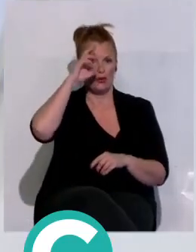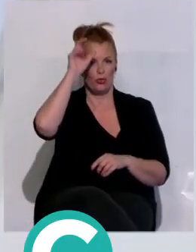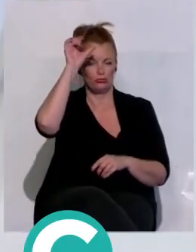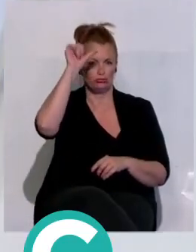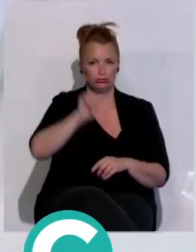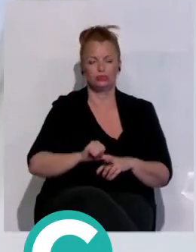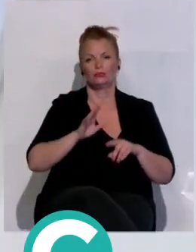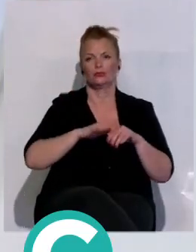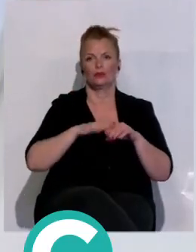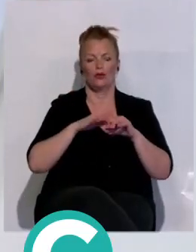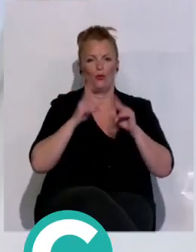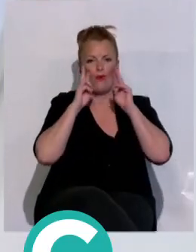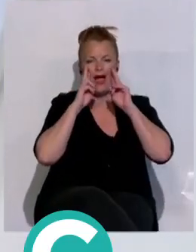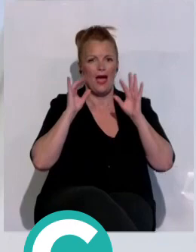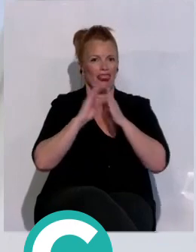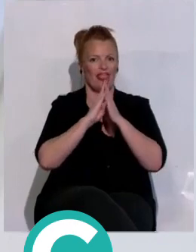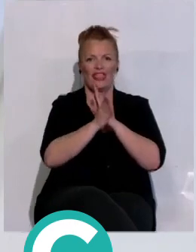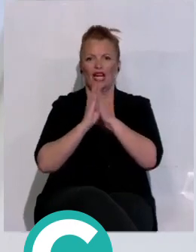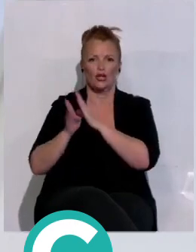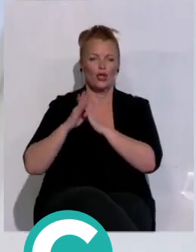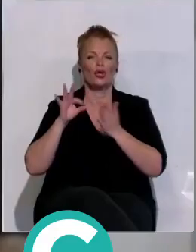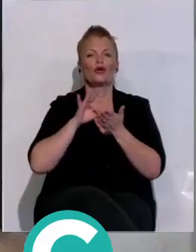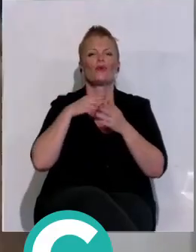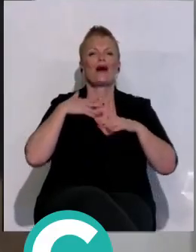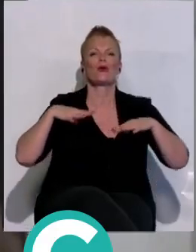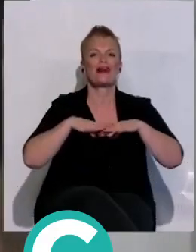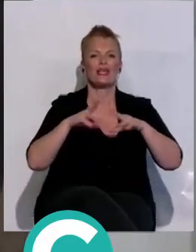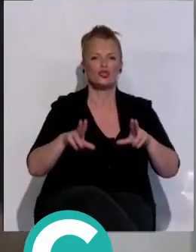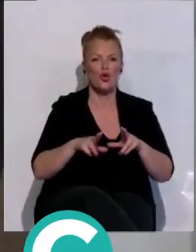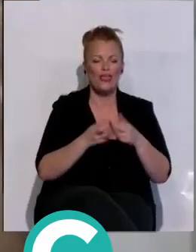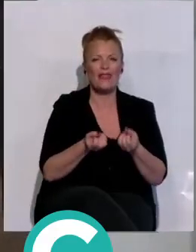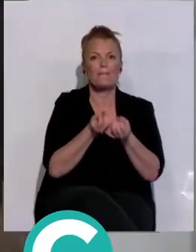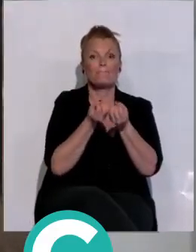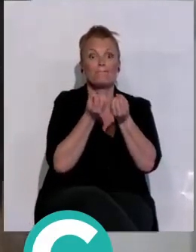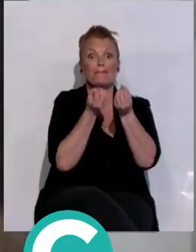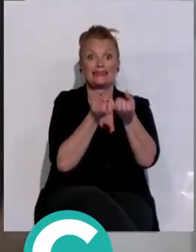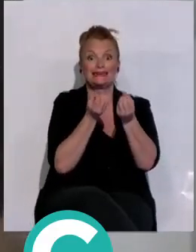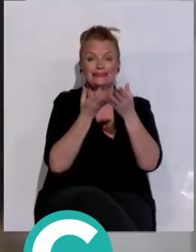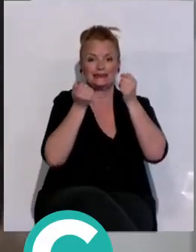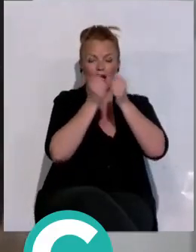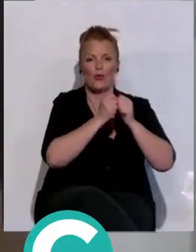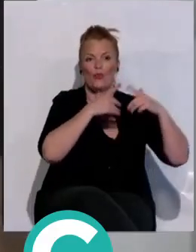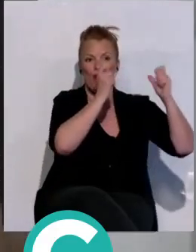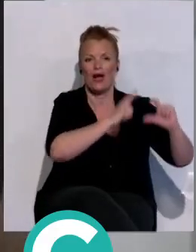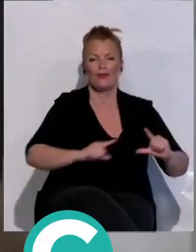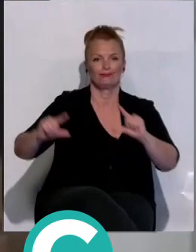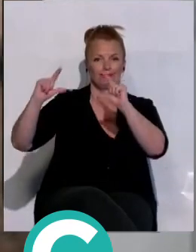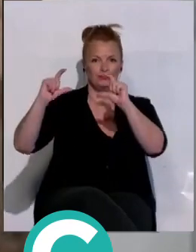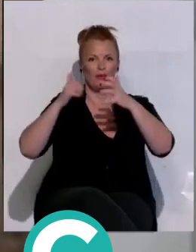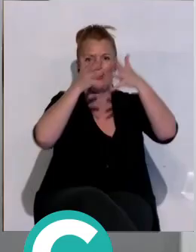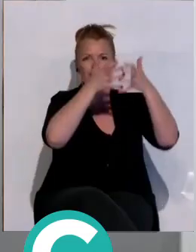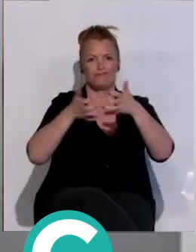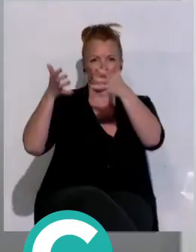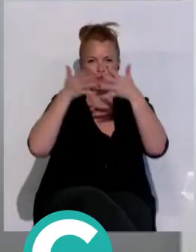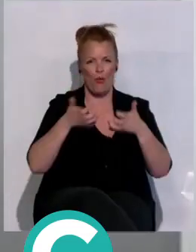participación en vivo a través de las redes sociales. Sus mensajes irán apareciendo en pantalla mientras la mesa comenta el